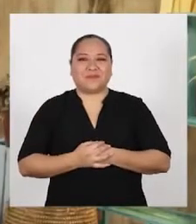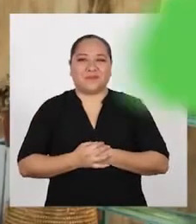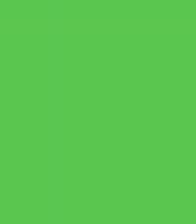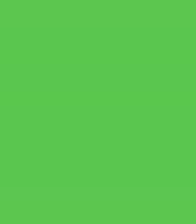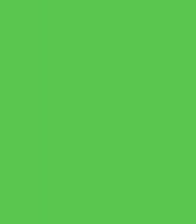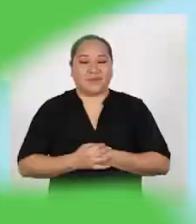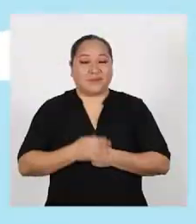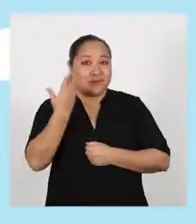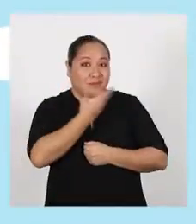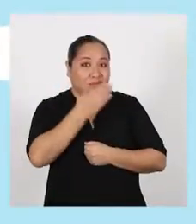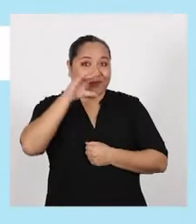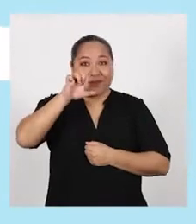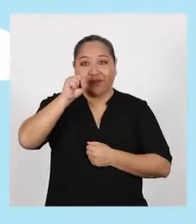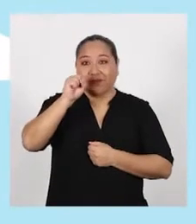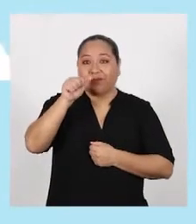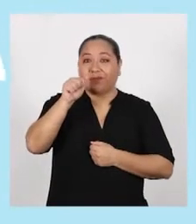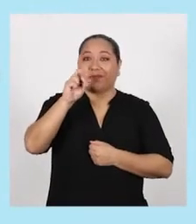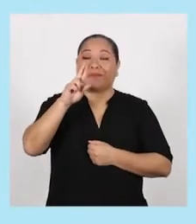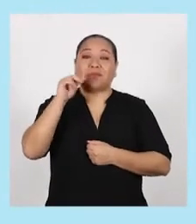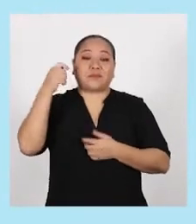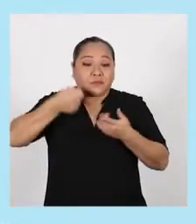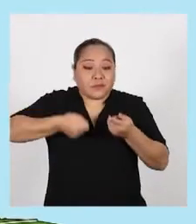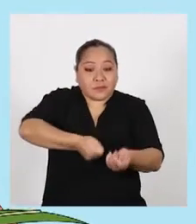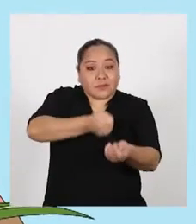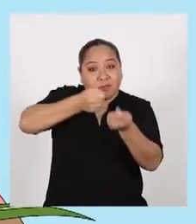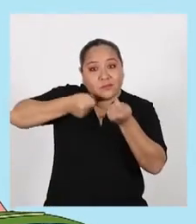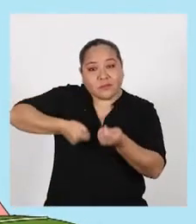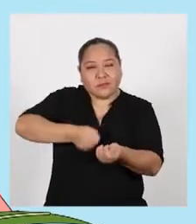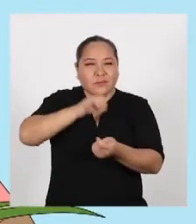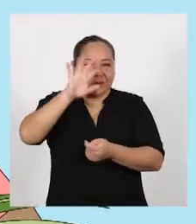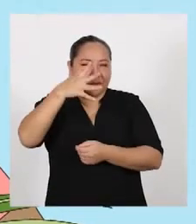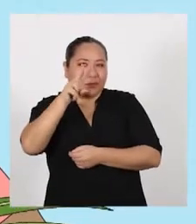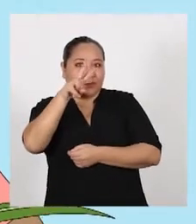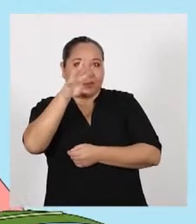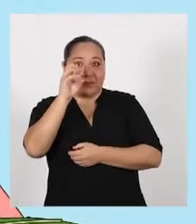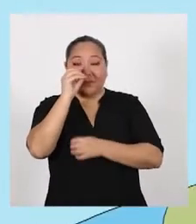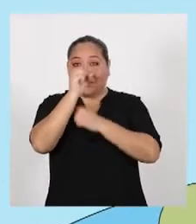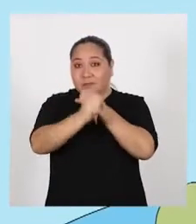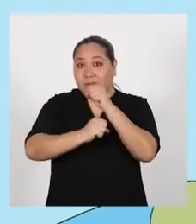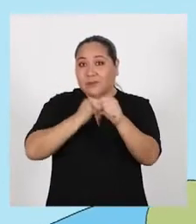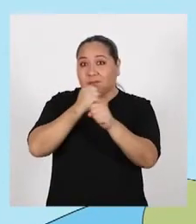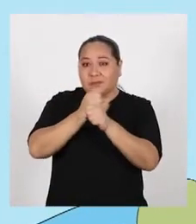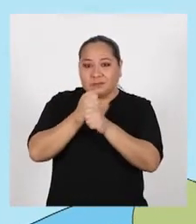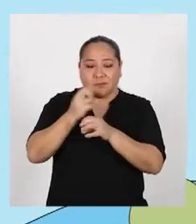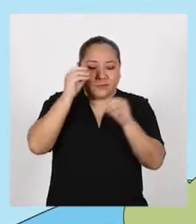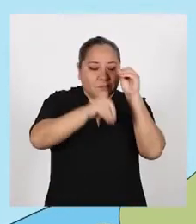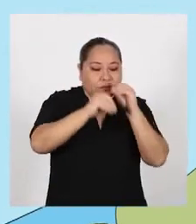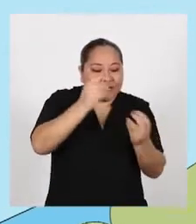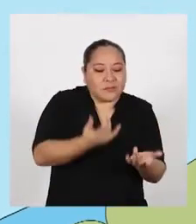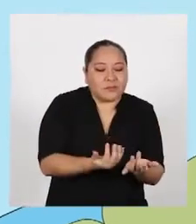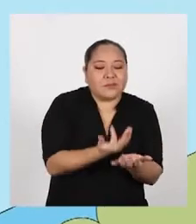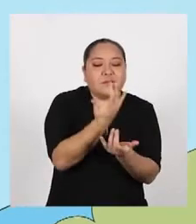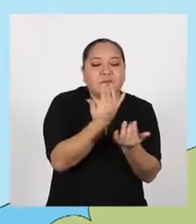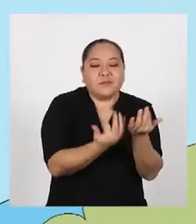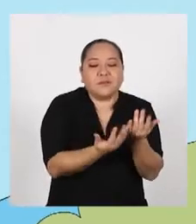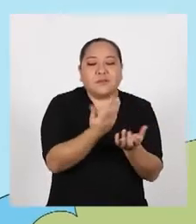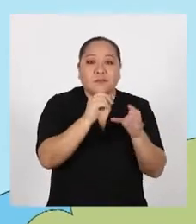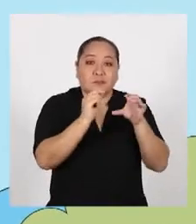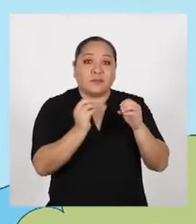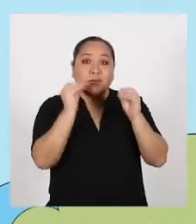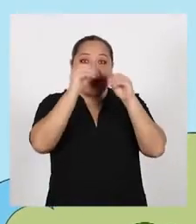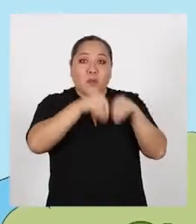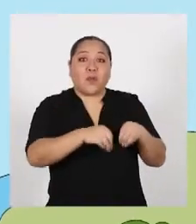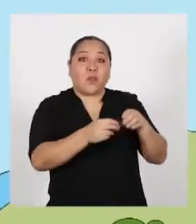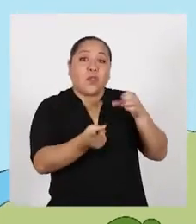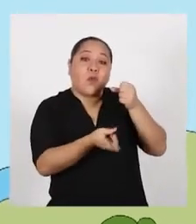sí! César es un agrónomo que lleva cerca de 20 años sembrando y cosechando